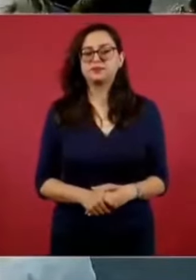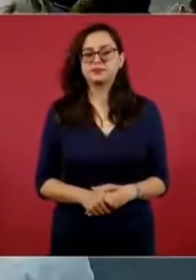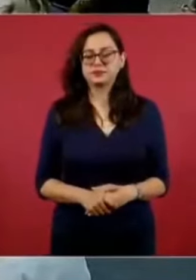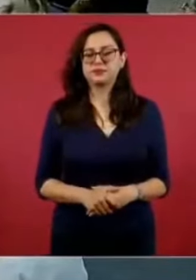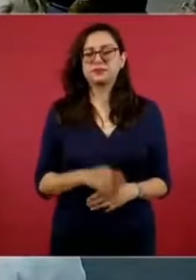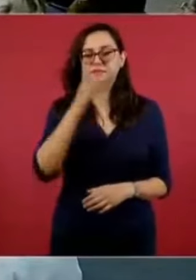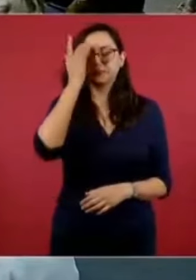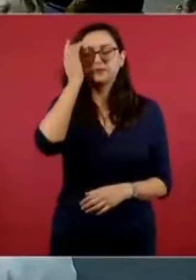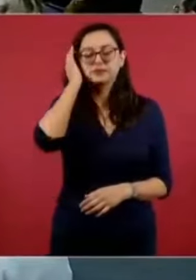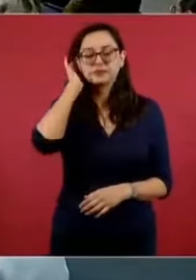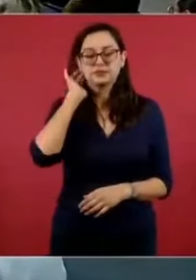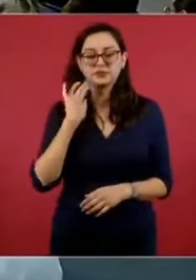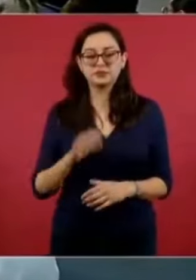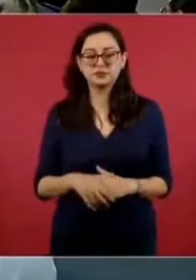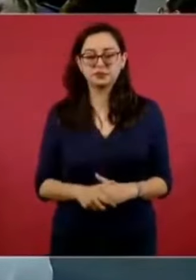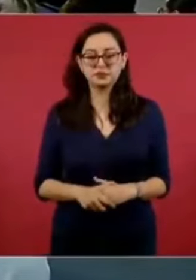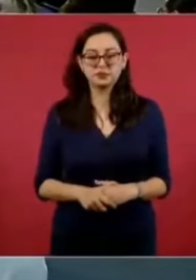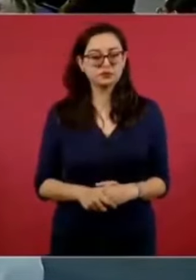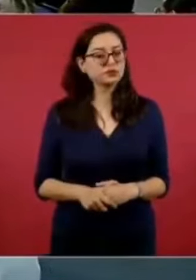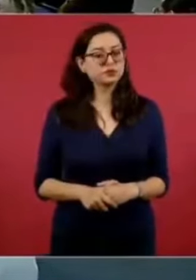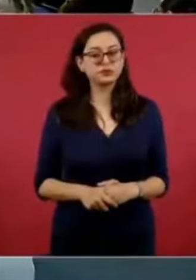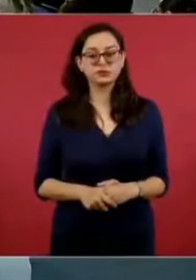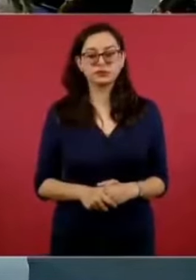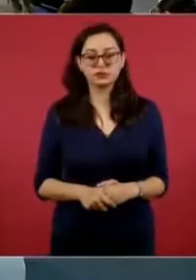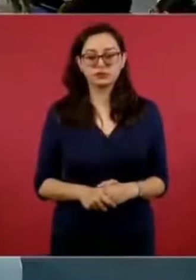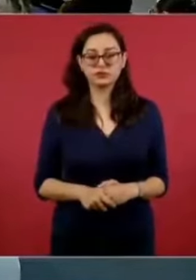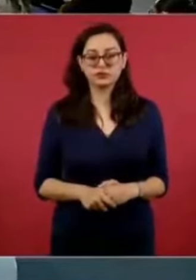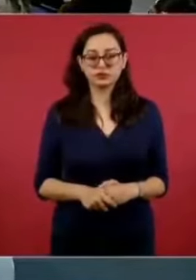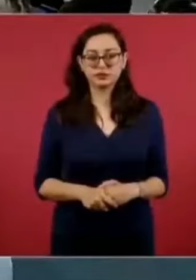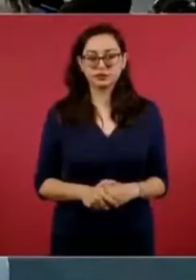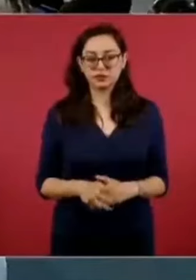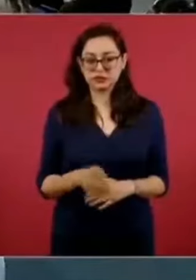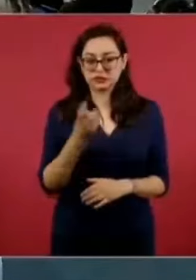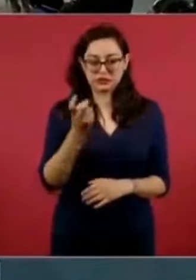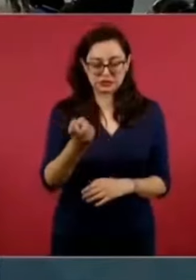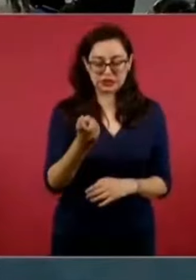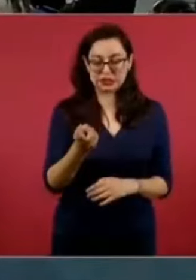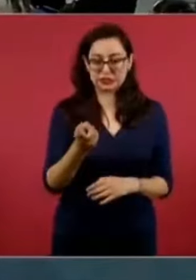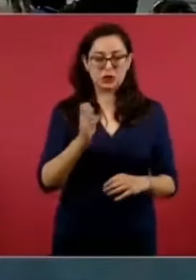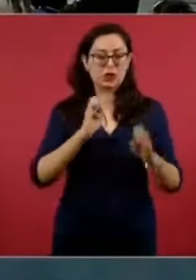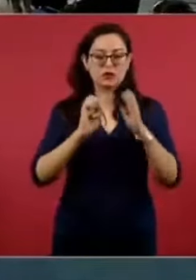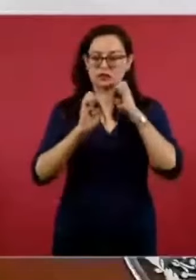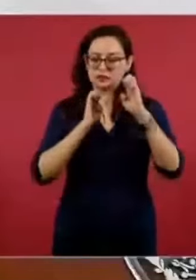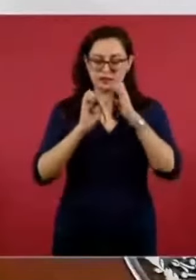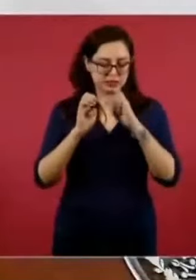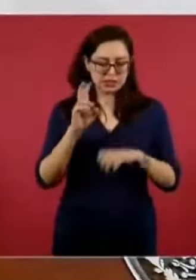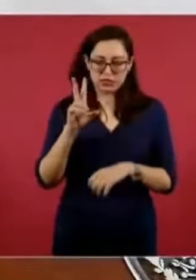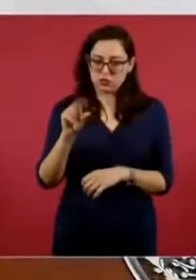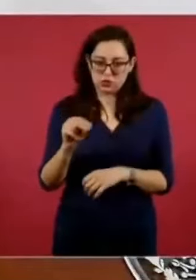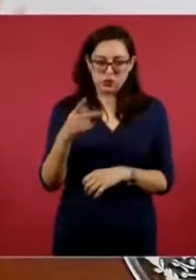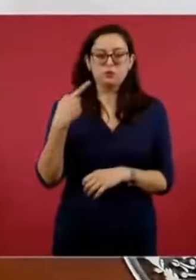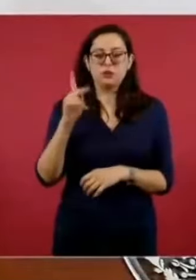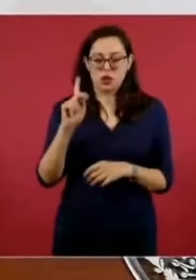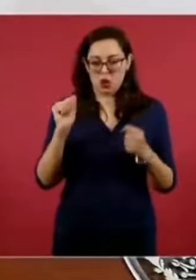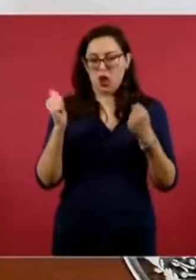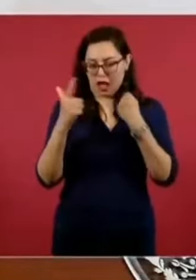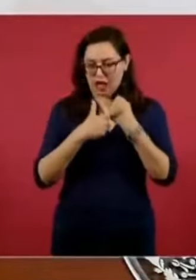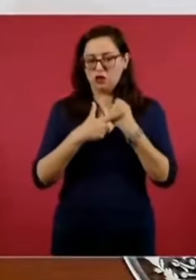entrevista, pero un homenaje